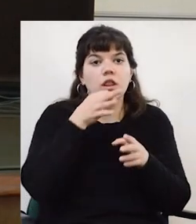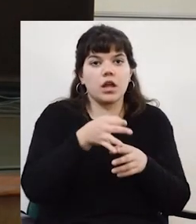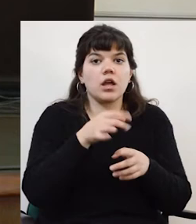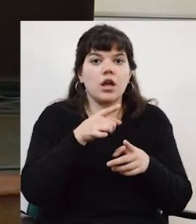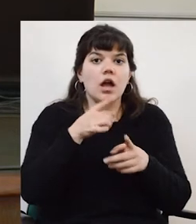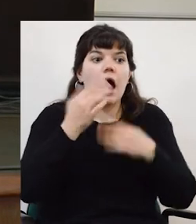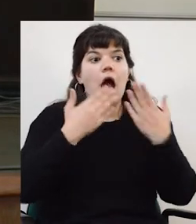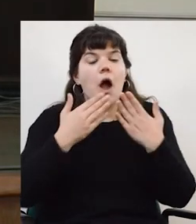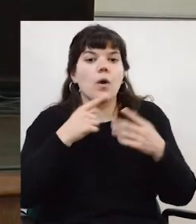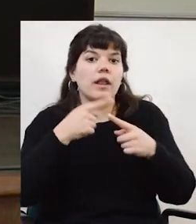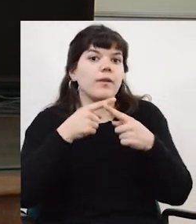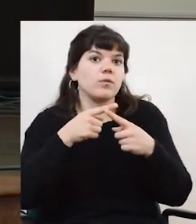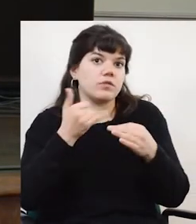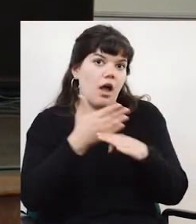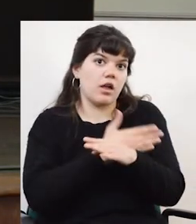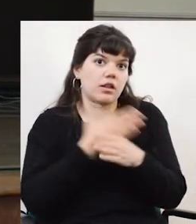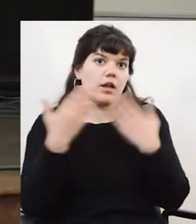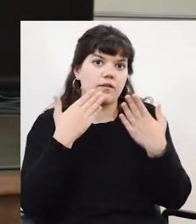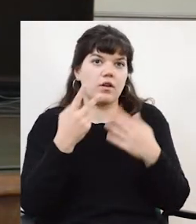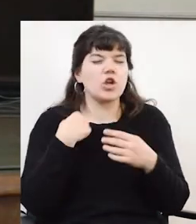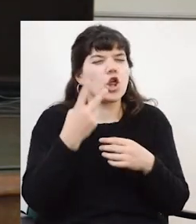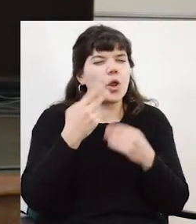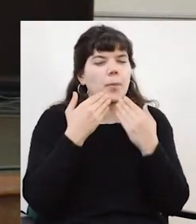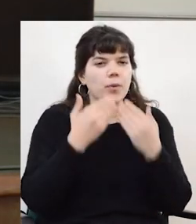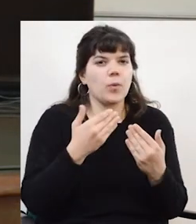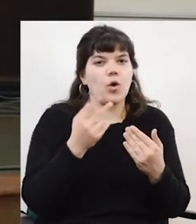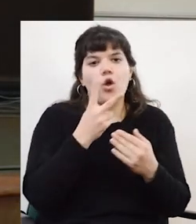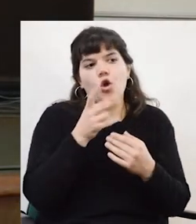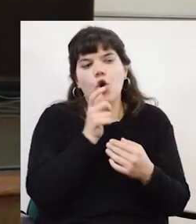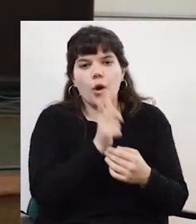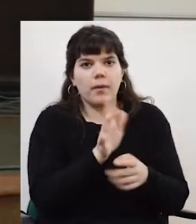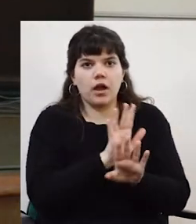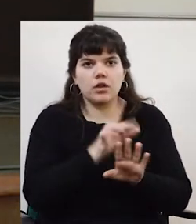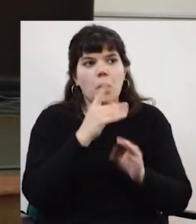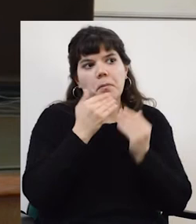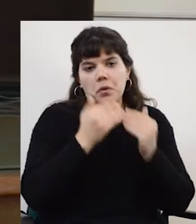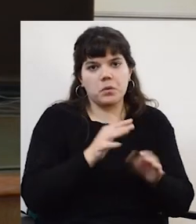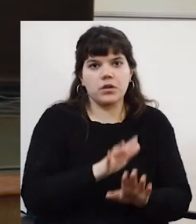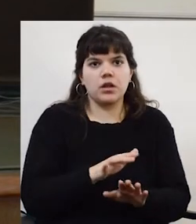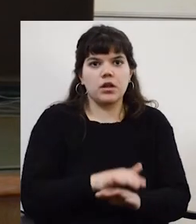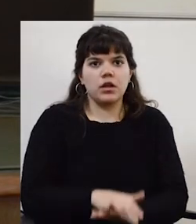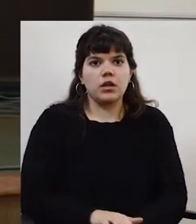llevan a algunas discusiones que hemos tenido. Les hago dos preguntas, un comentario y una pregunta.